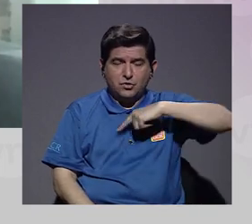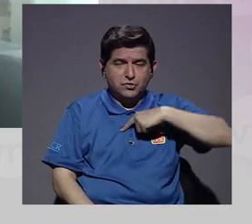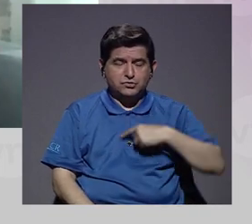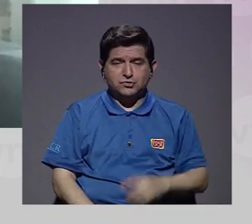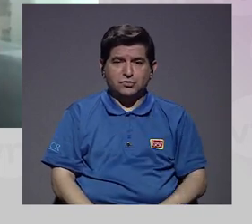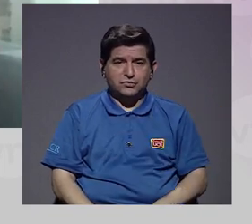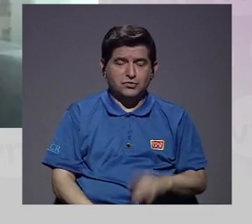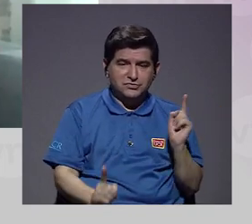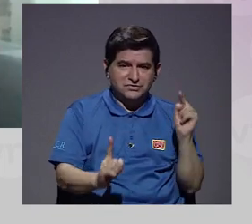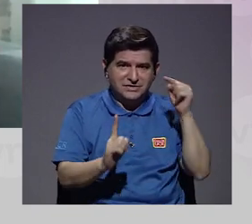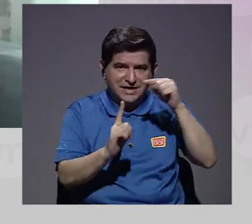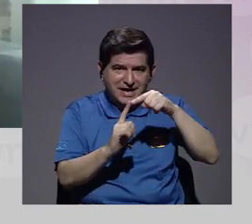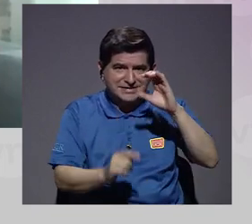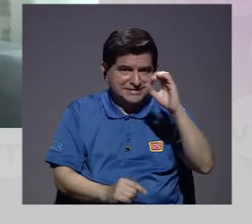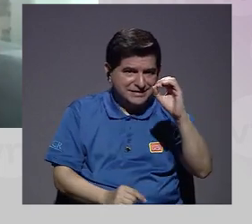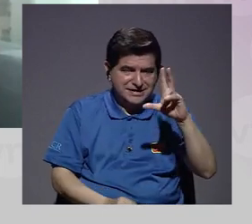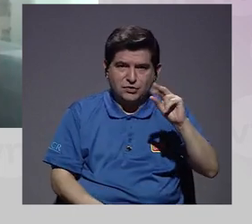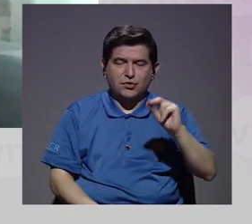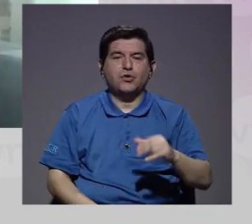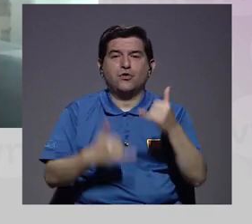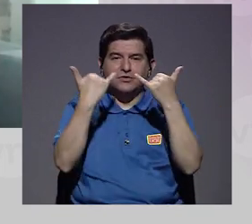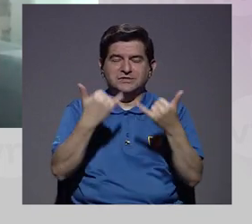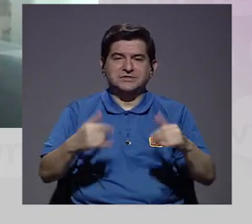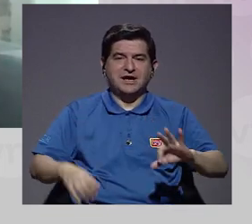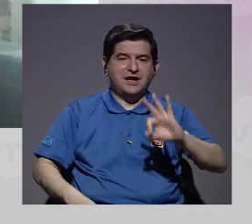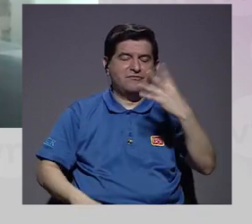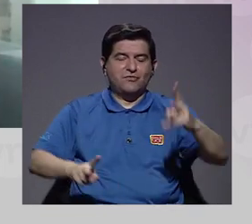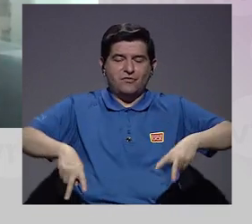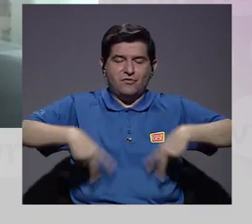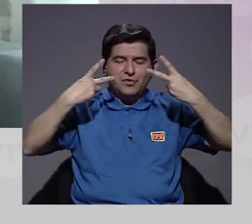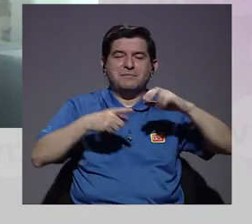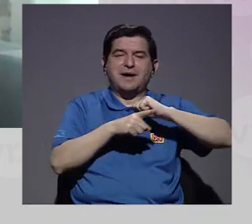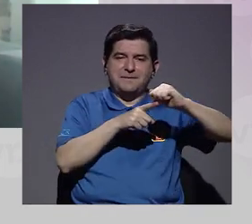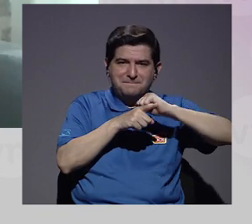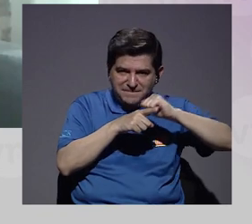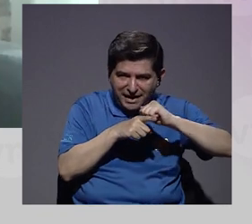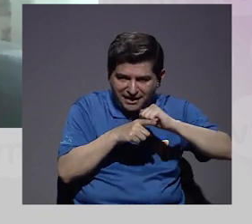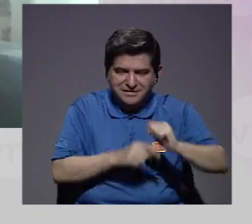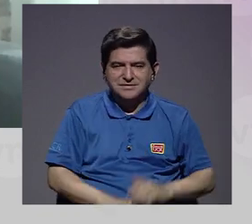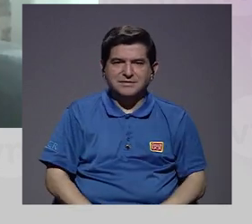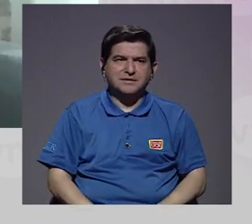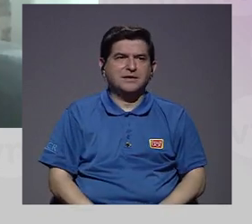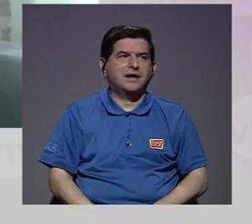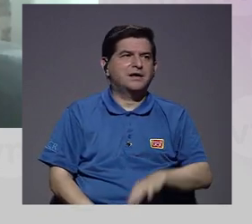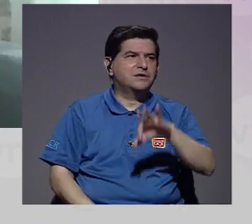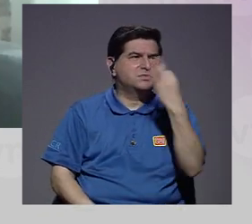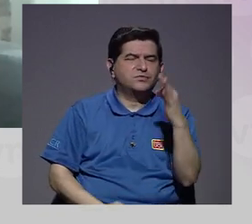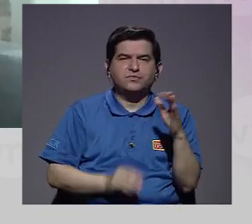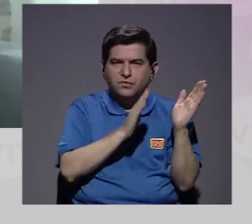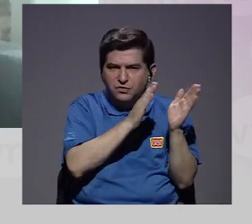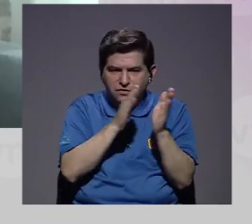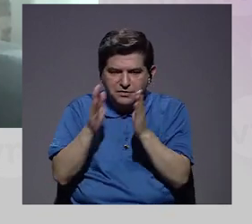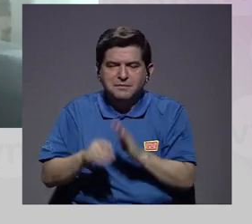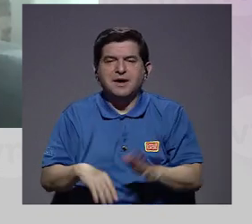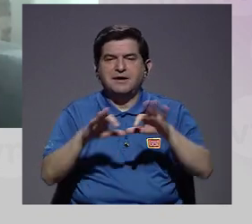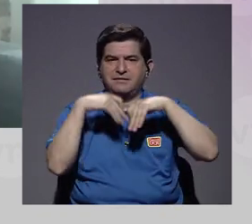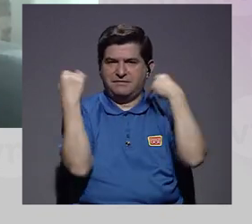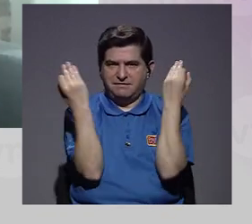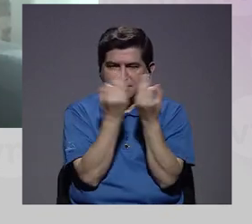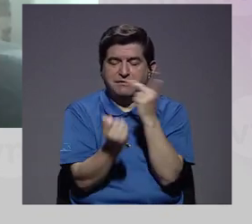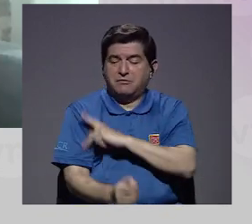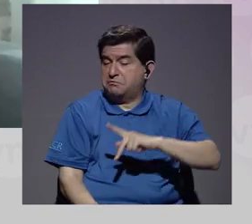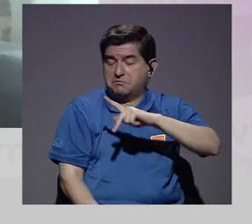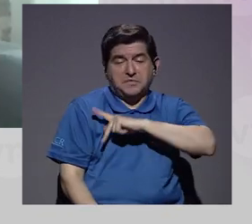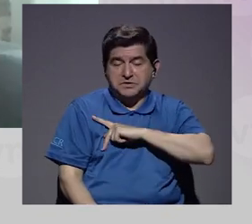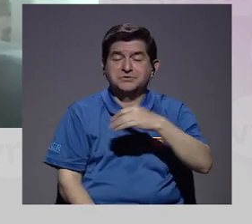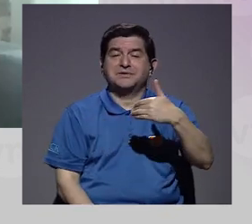a la pandemia en cero, ¿verdad? Teníamos un estilo de vida, unas prácticas, una forma de organización familiar